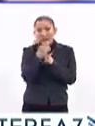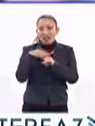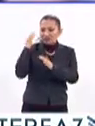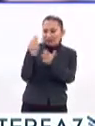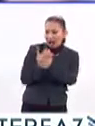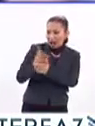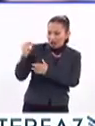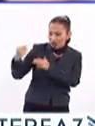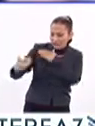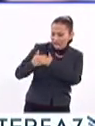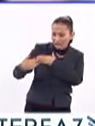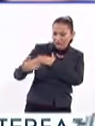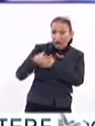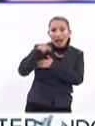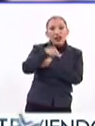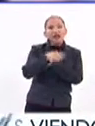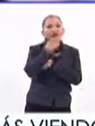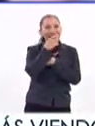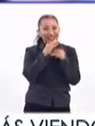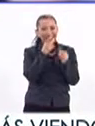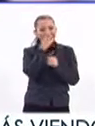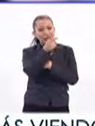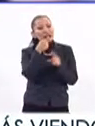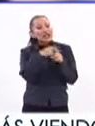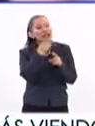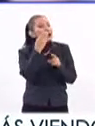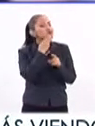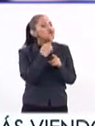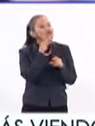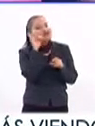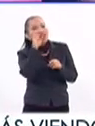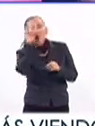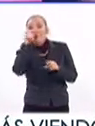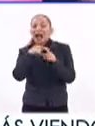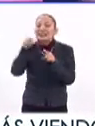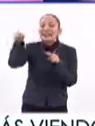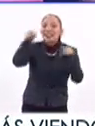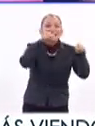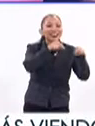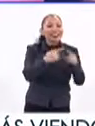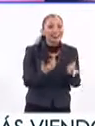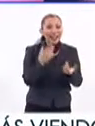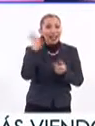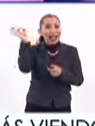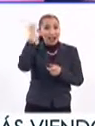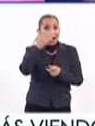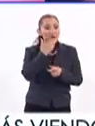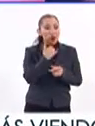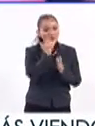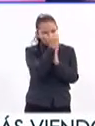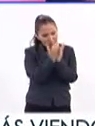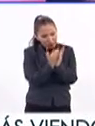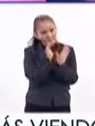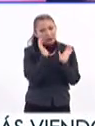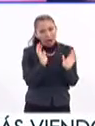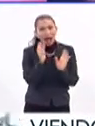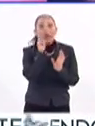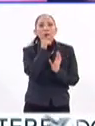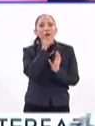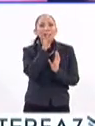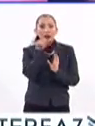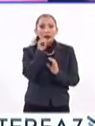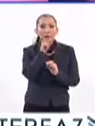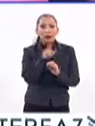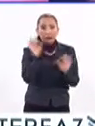decir basta. Ellos explican quiénes son abejas, quiénes son hormigas, las abejas que le bajen un poco. Ahí están también los